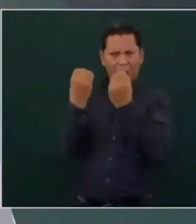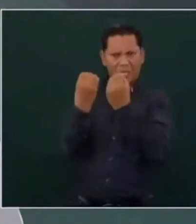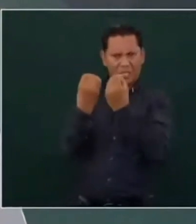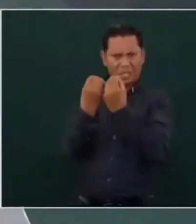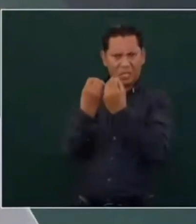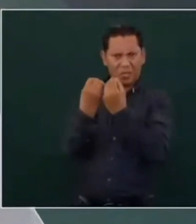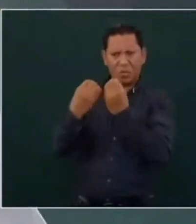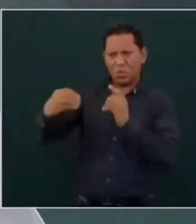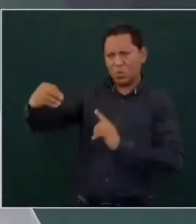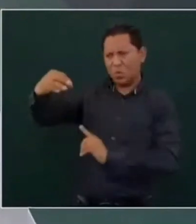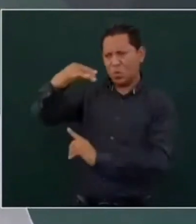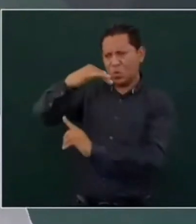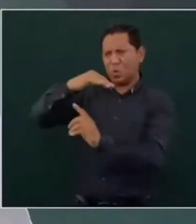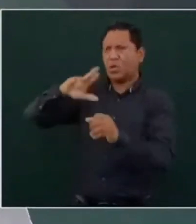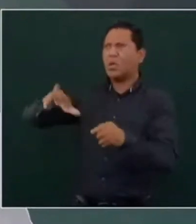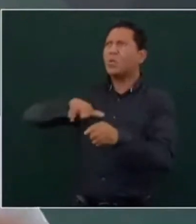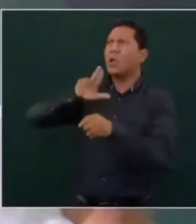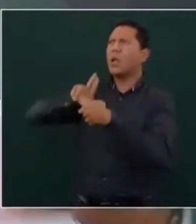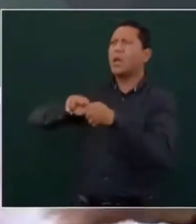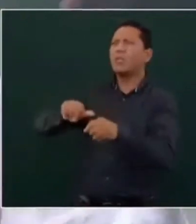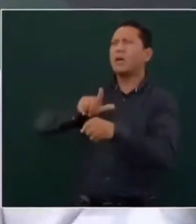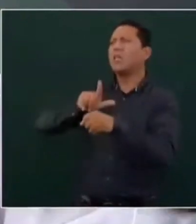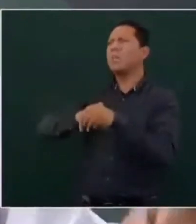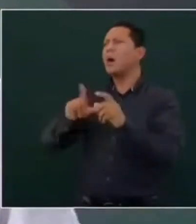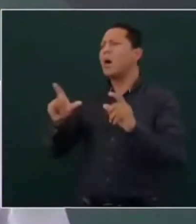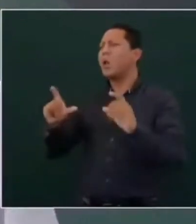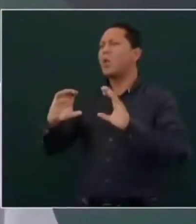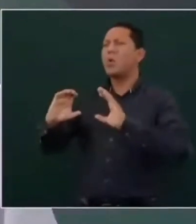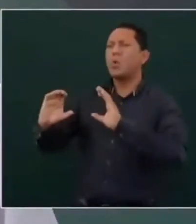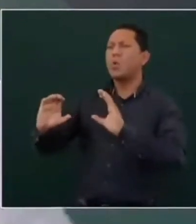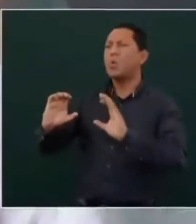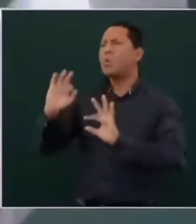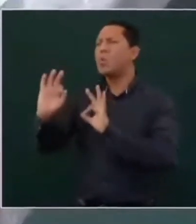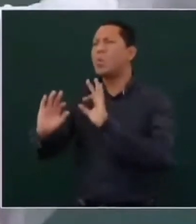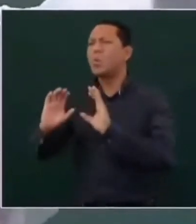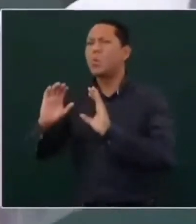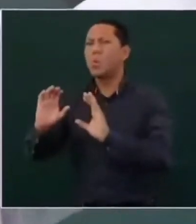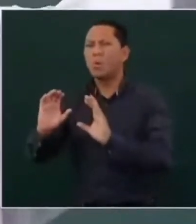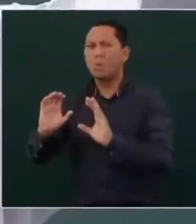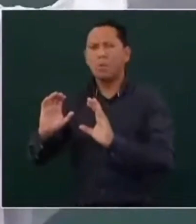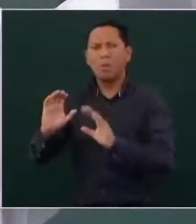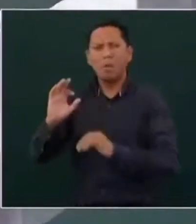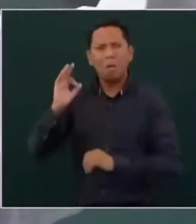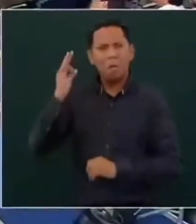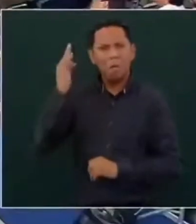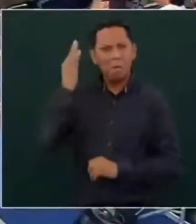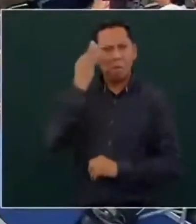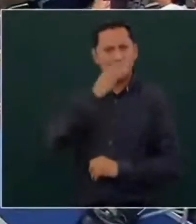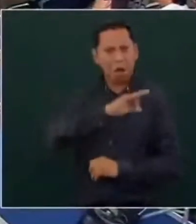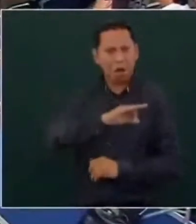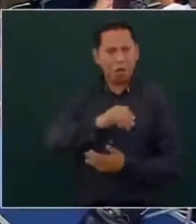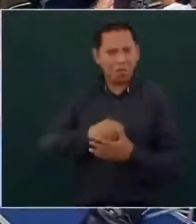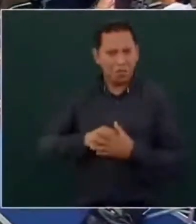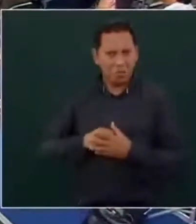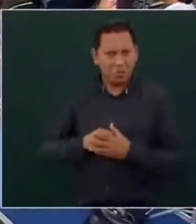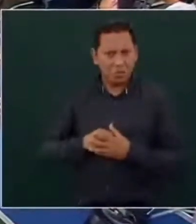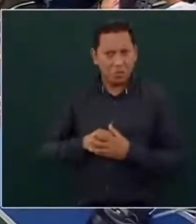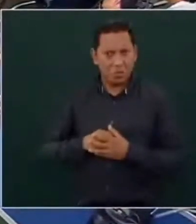organizaciones pseudodefensoras de derechos humanos